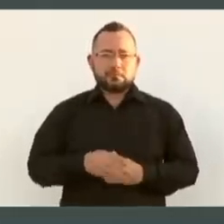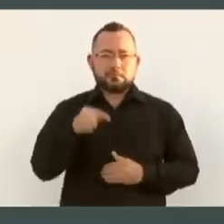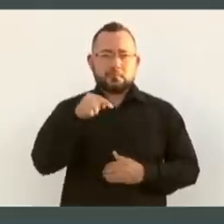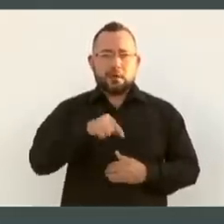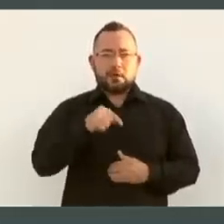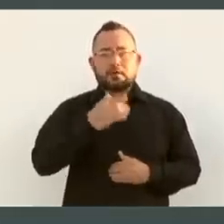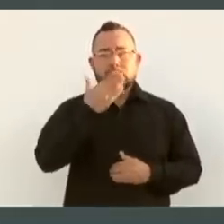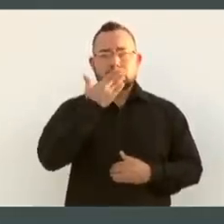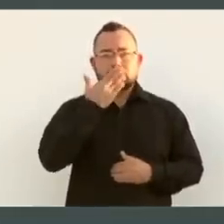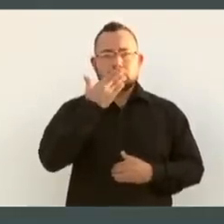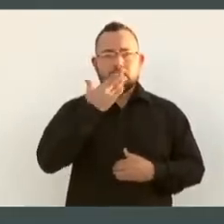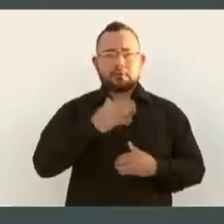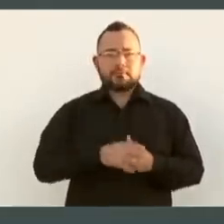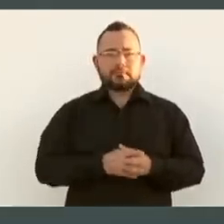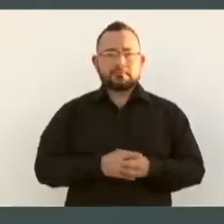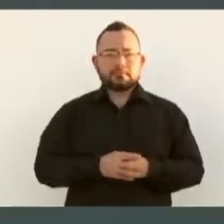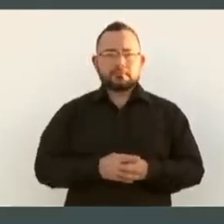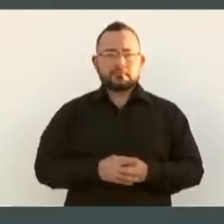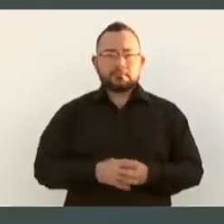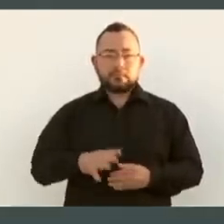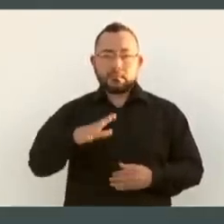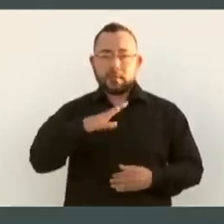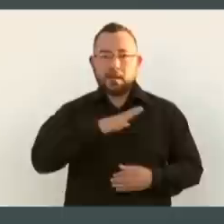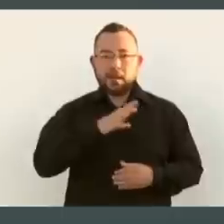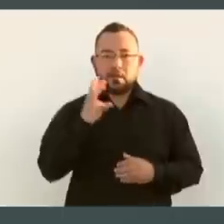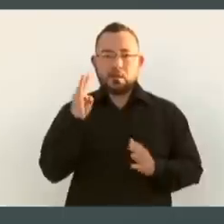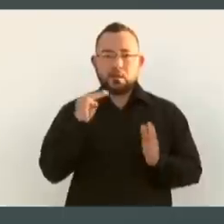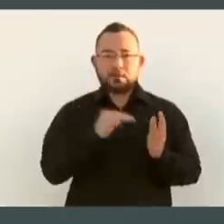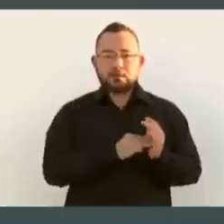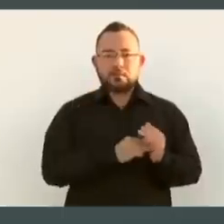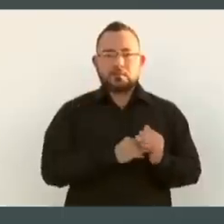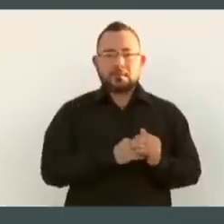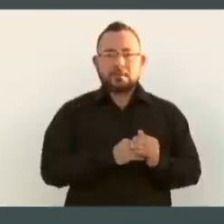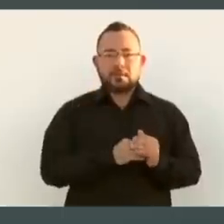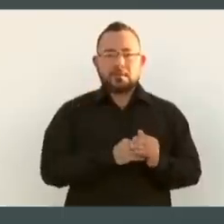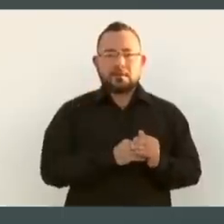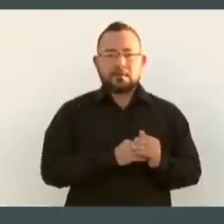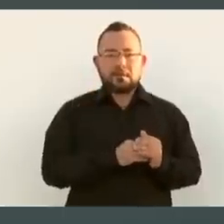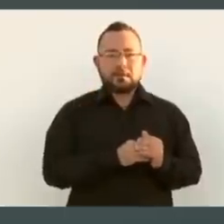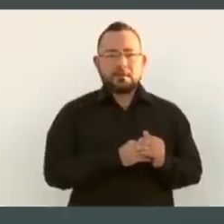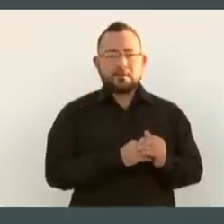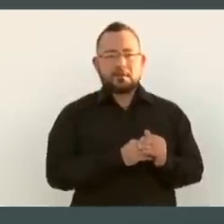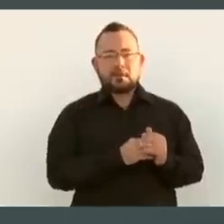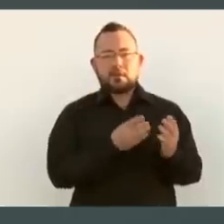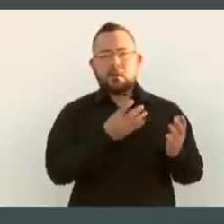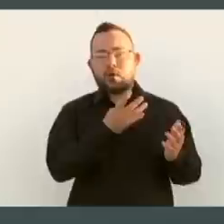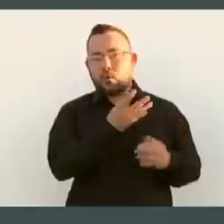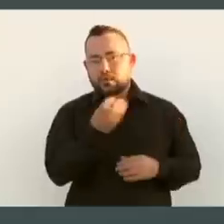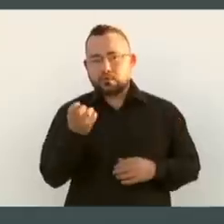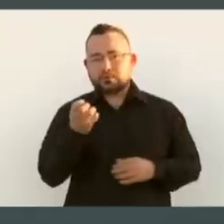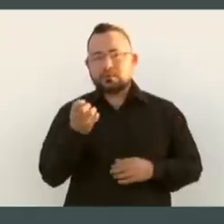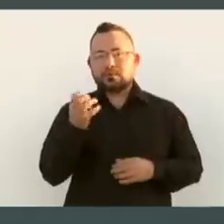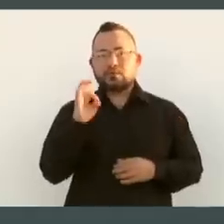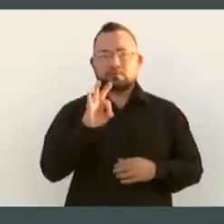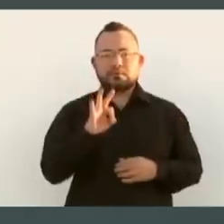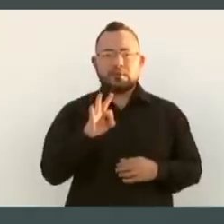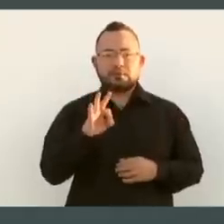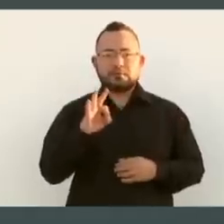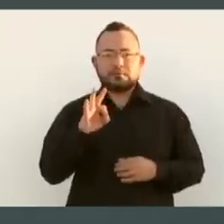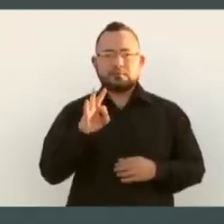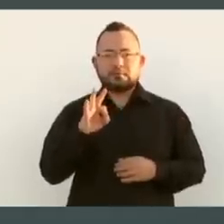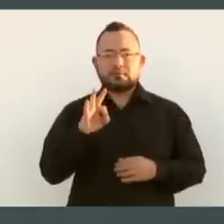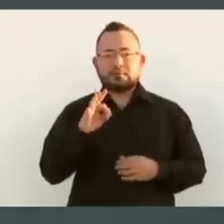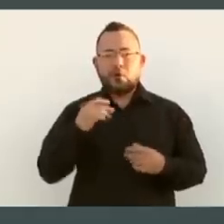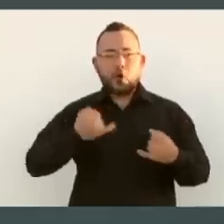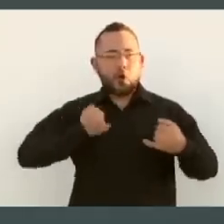Sonora hay 4.403 jóvenes universitarios con